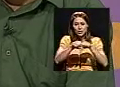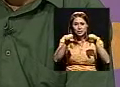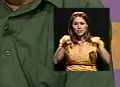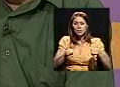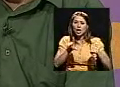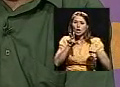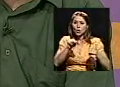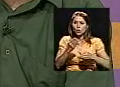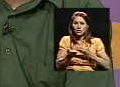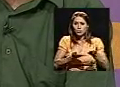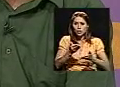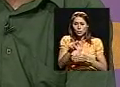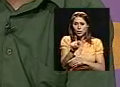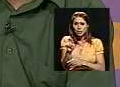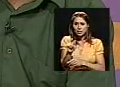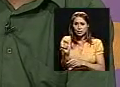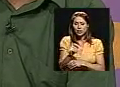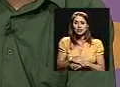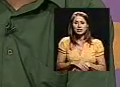contributivo de pensiones.